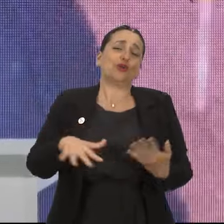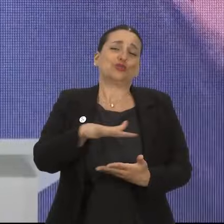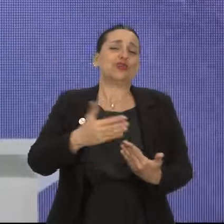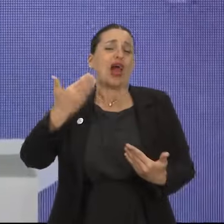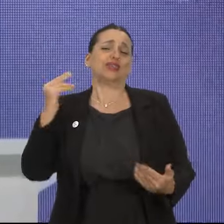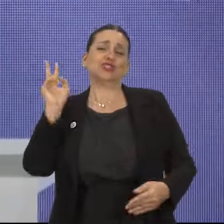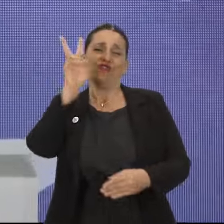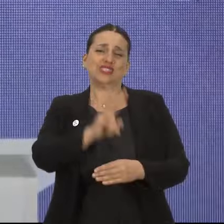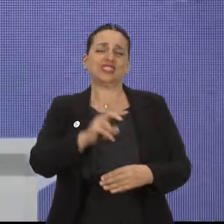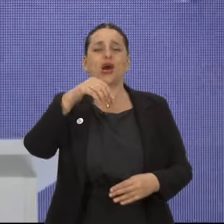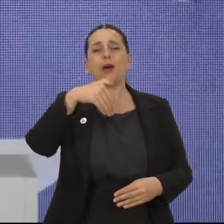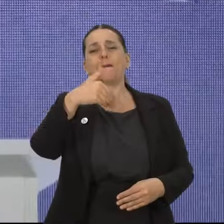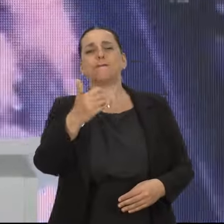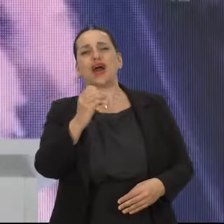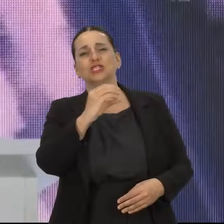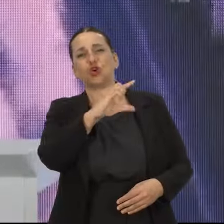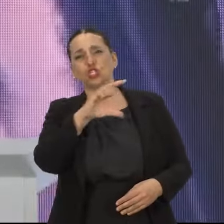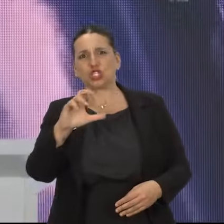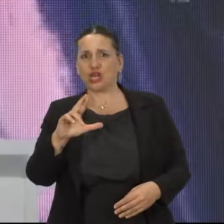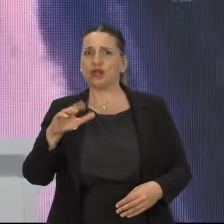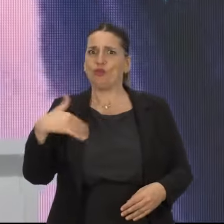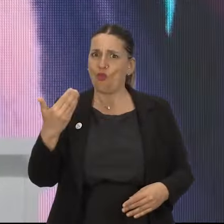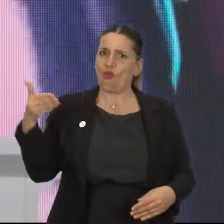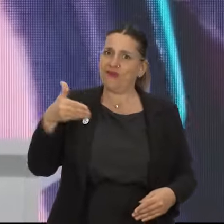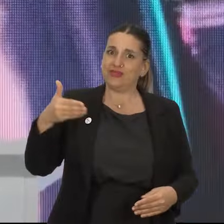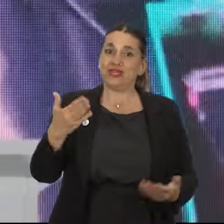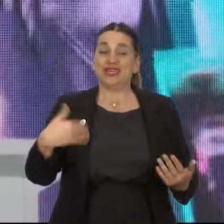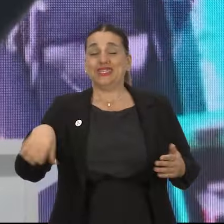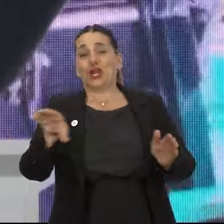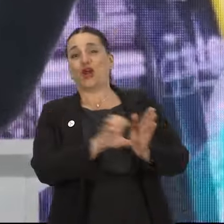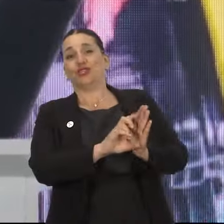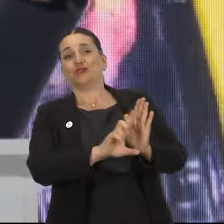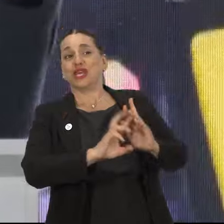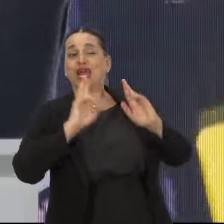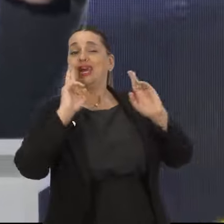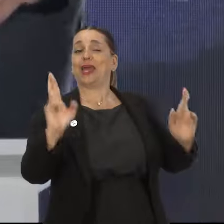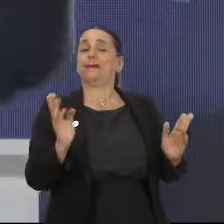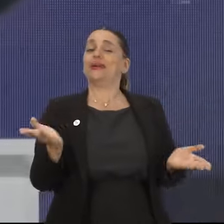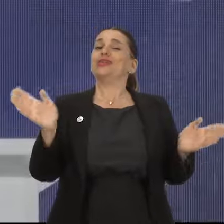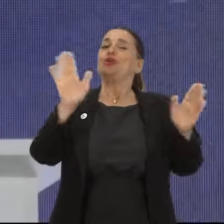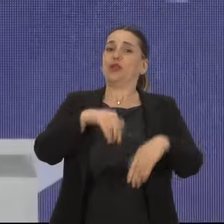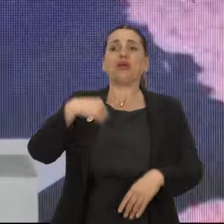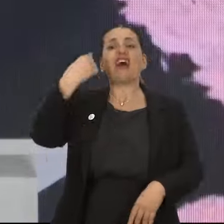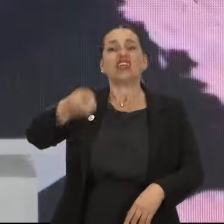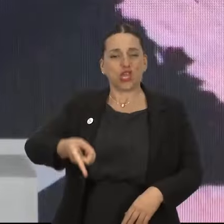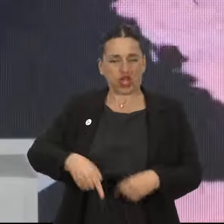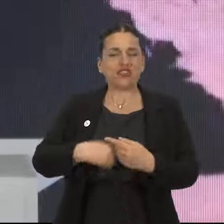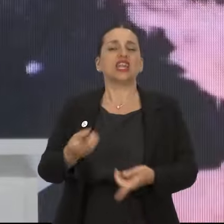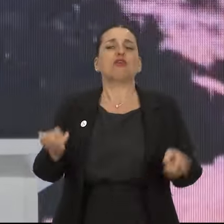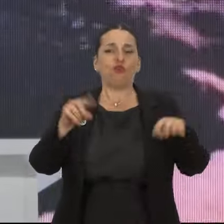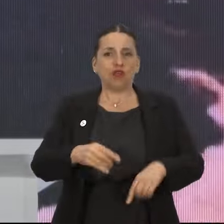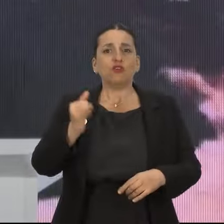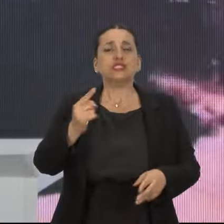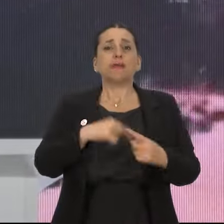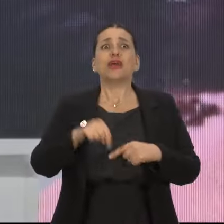yo por razones obvias antes venía a Masoyer bastante más seguido, la Constitución me lo ha inhibido, seguramente vuelva el año